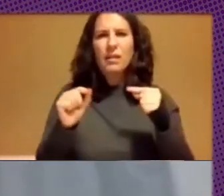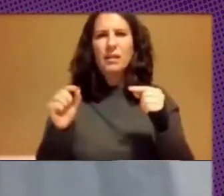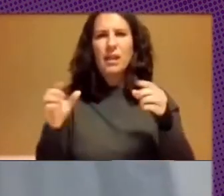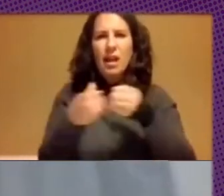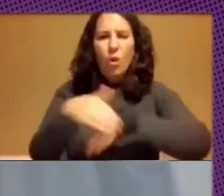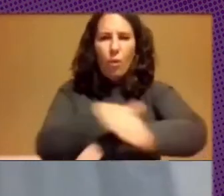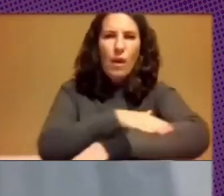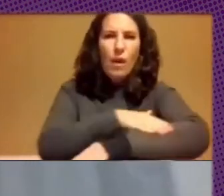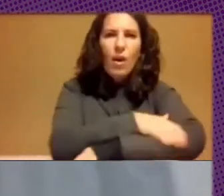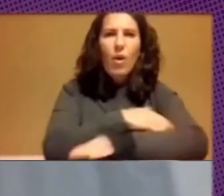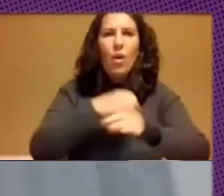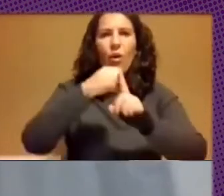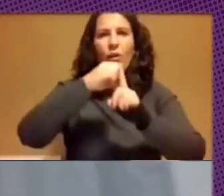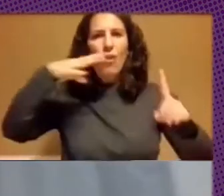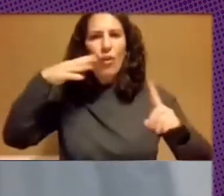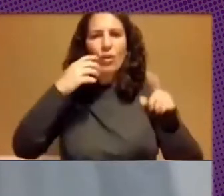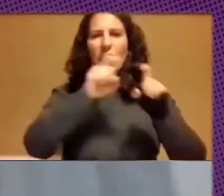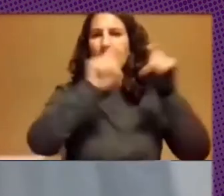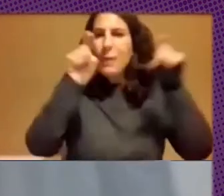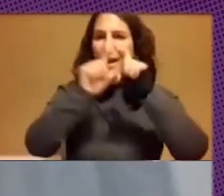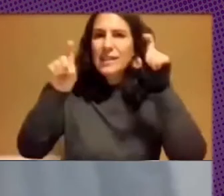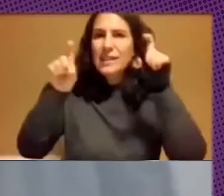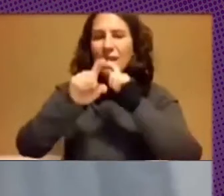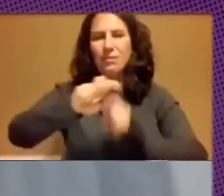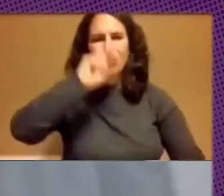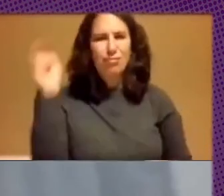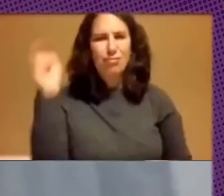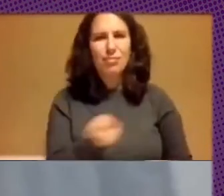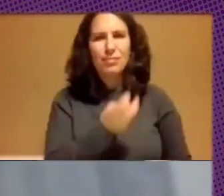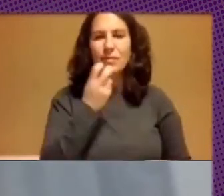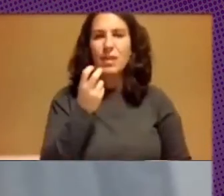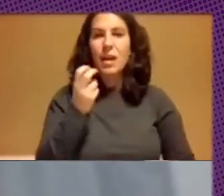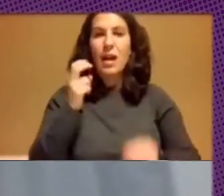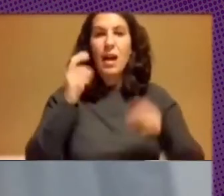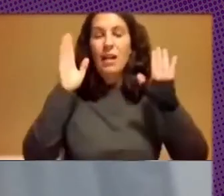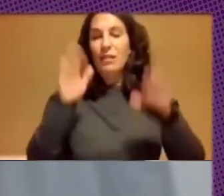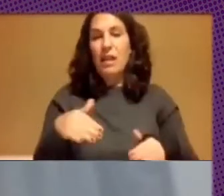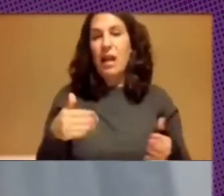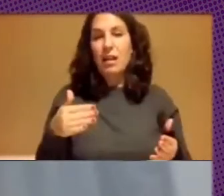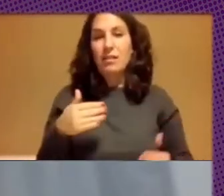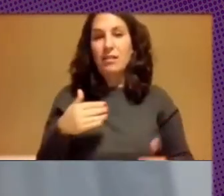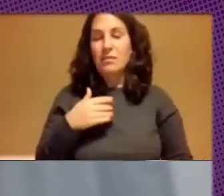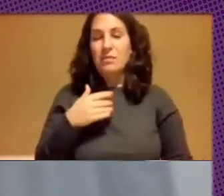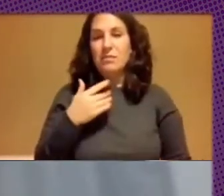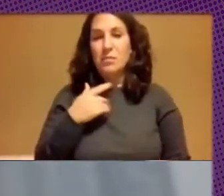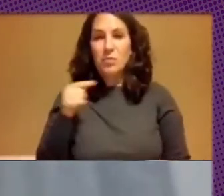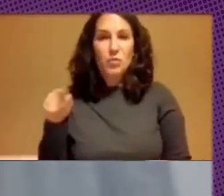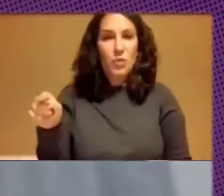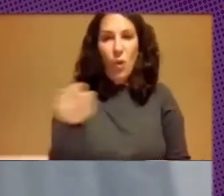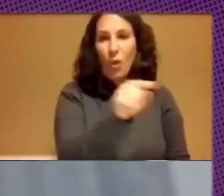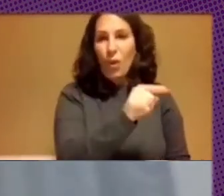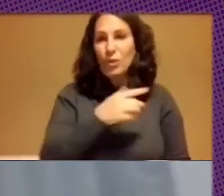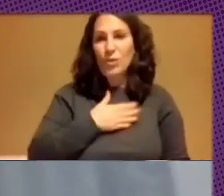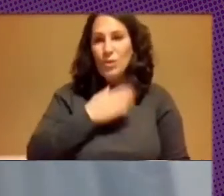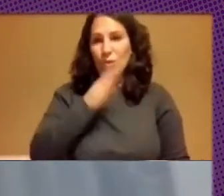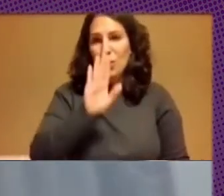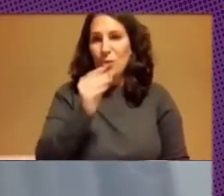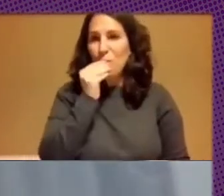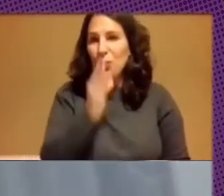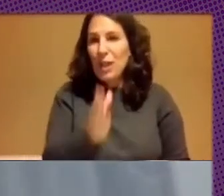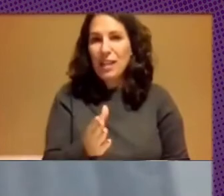foros, con empresas, en todos lados, dimos, quedábamos muy bien, sea, básicamente los